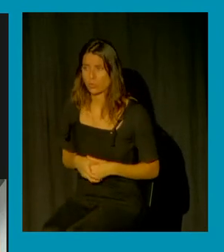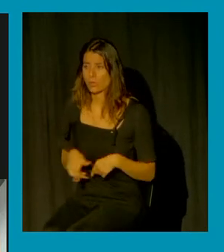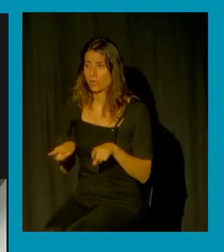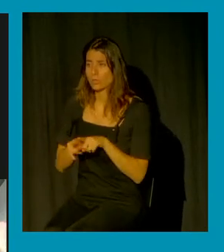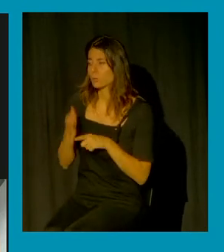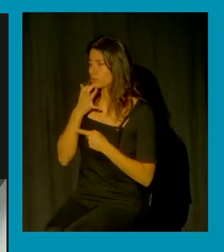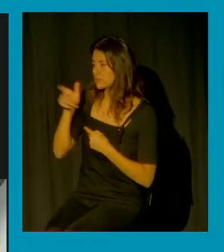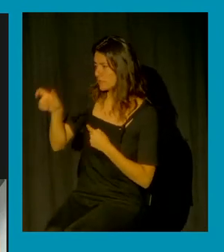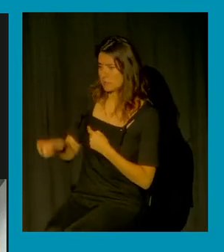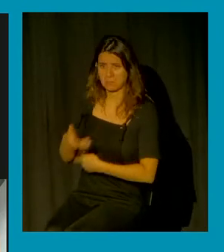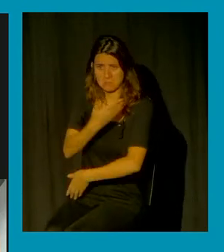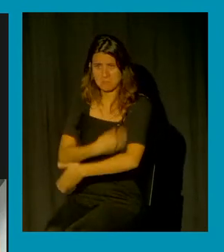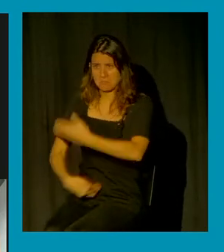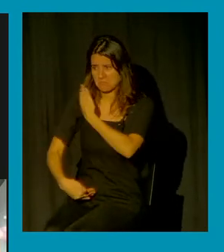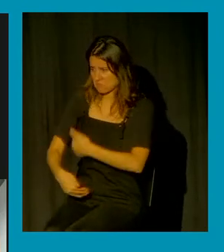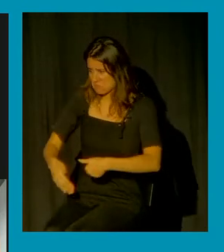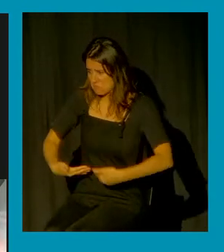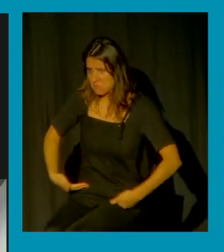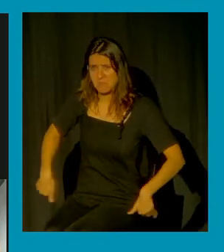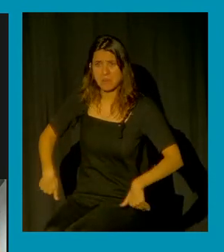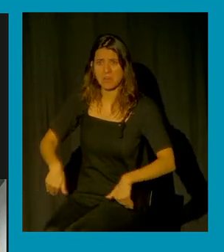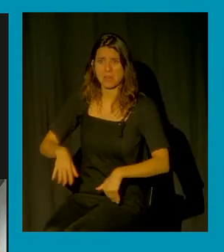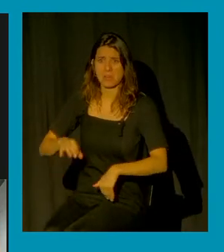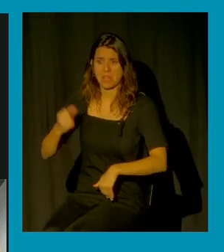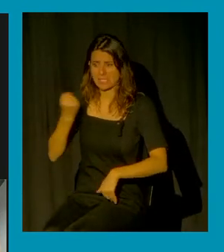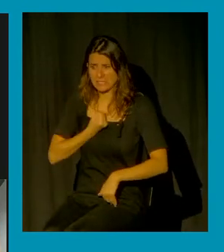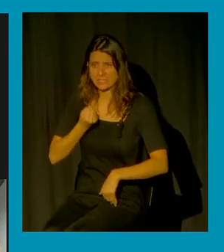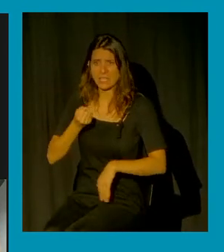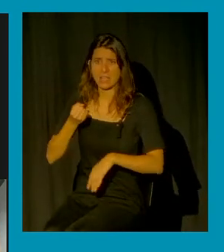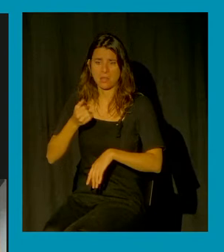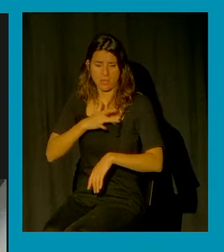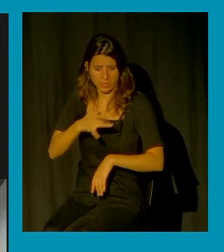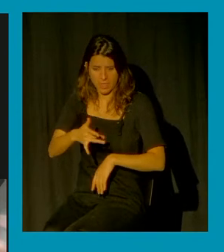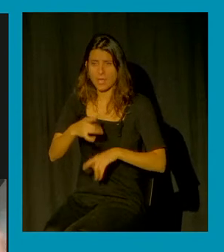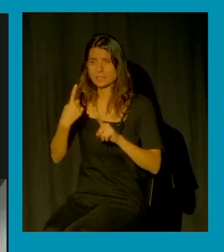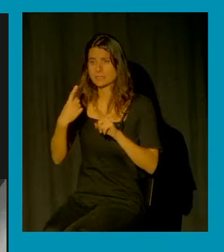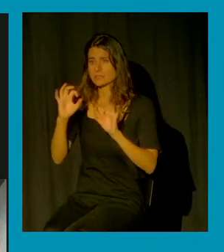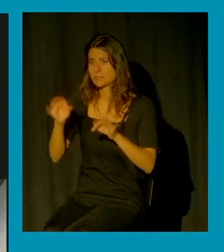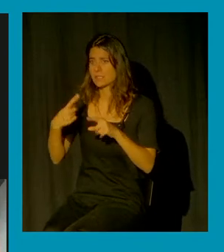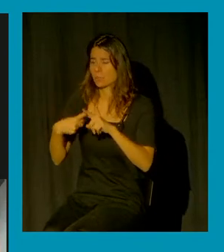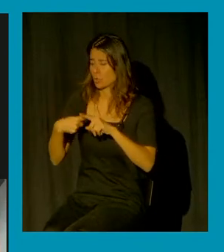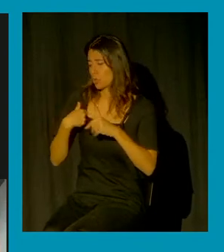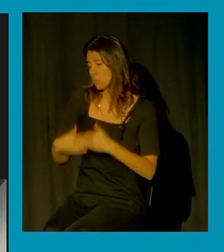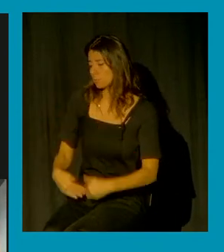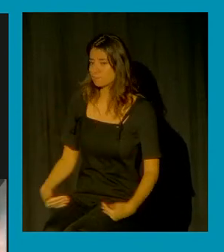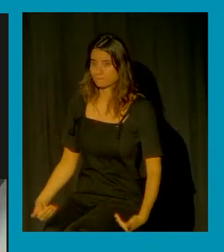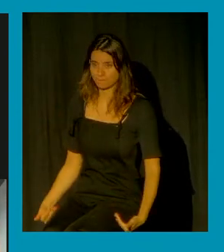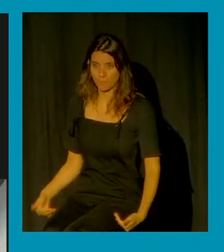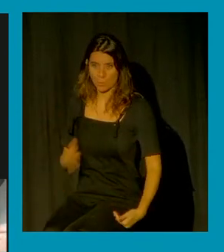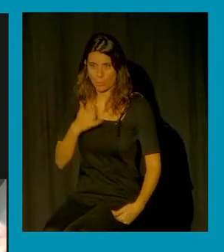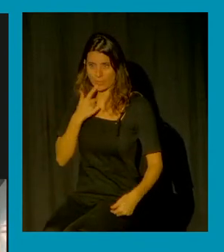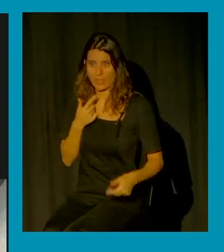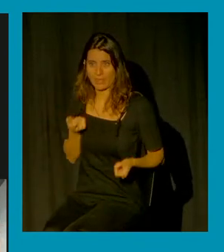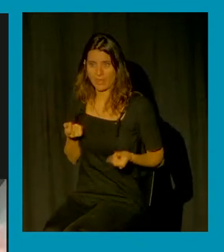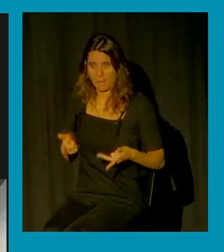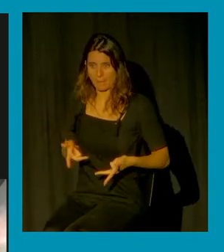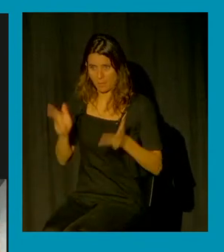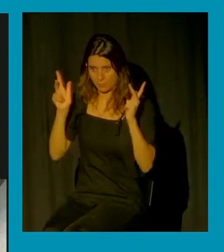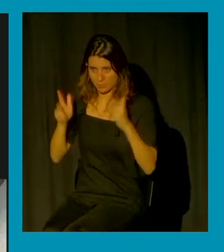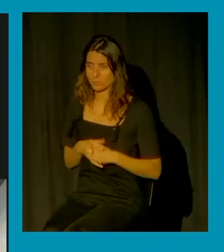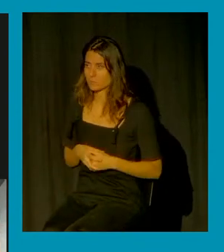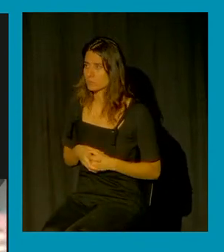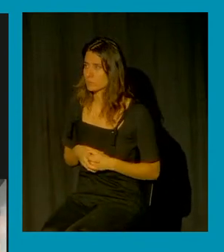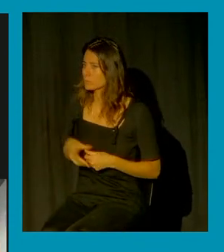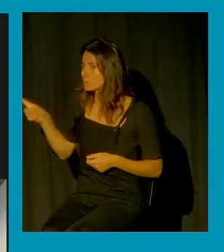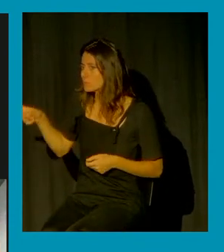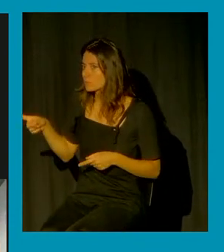descuartizada al vestir ropa demasiado corta y aquí vuelve a estar el elemento transgresor que tiene que ver con la autogestión y con la